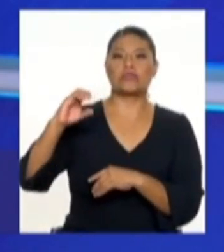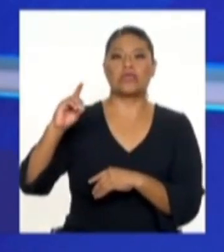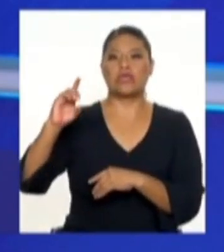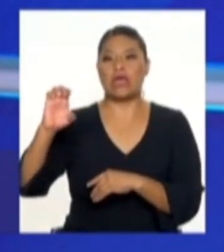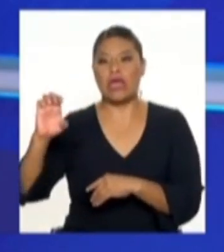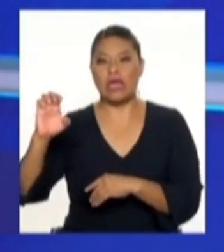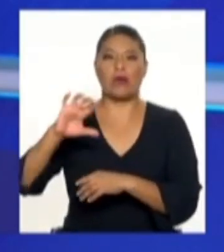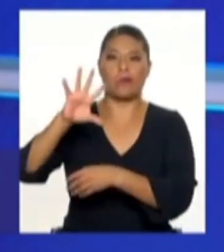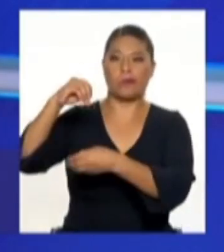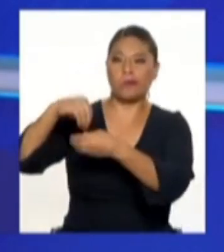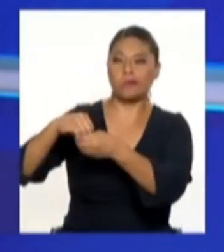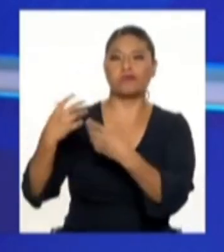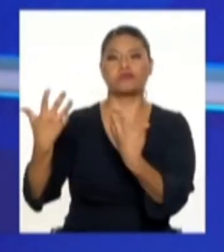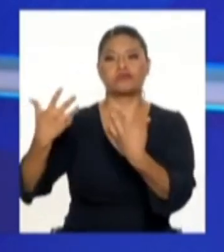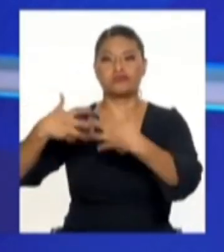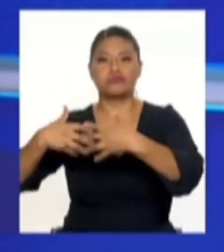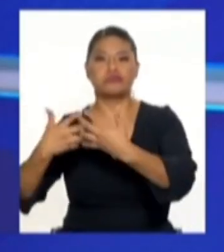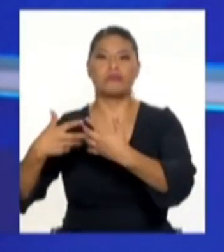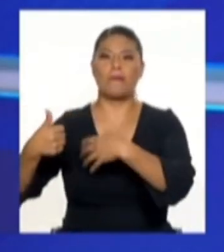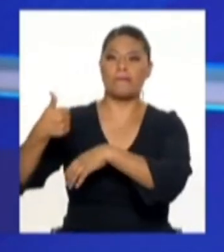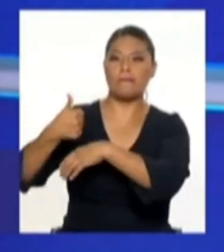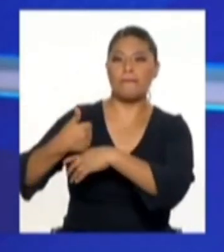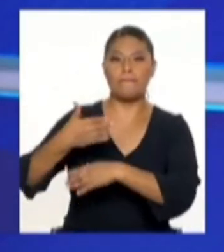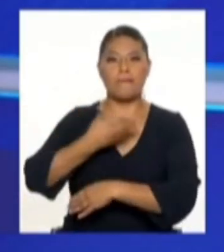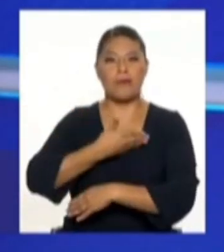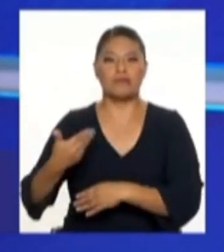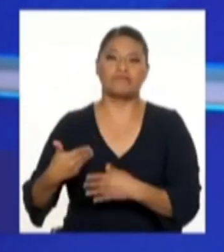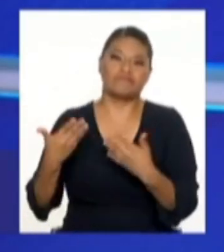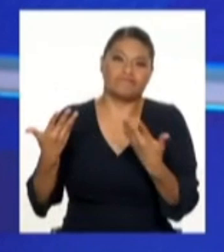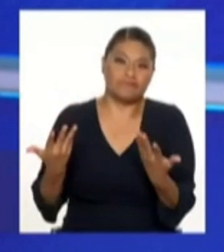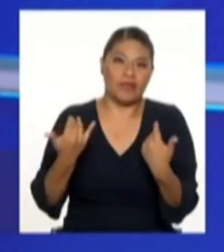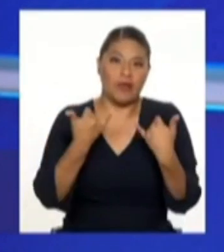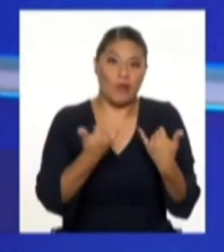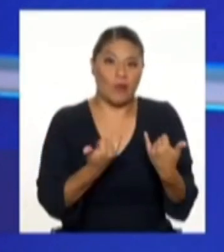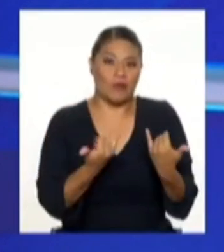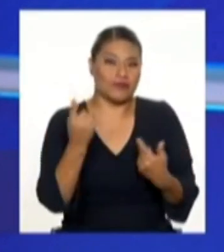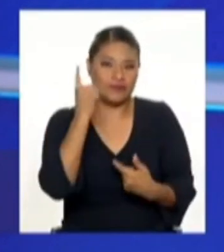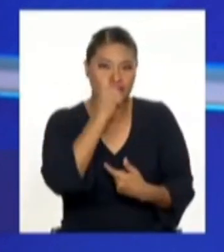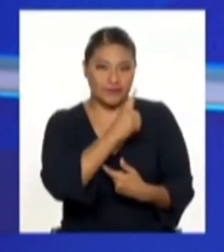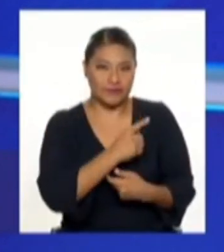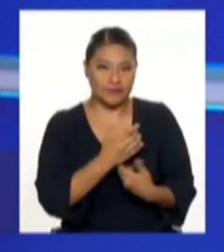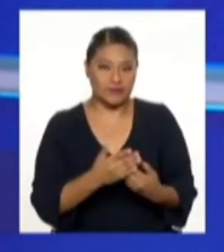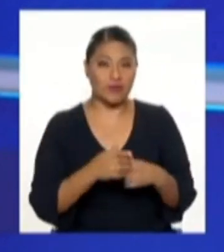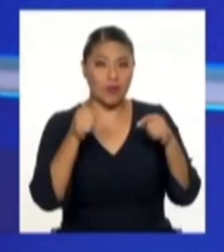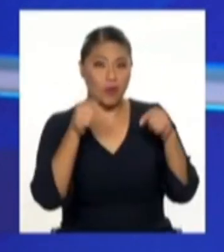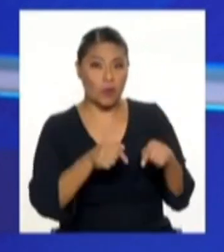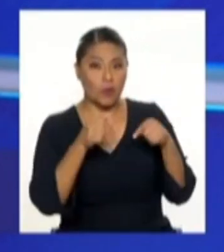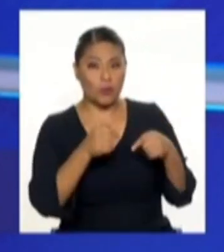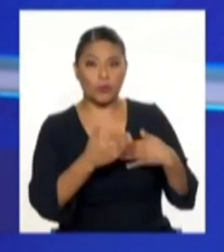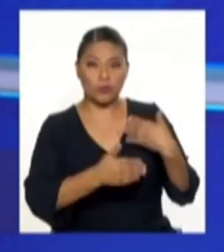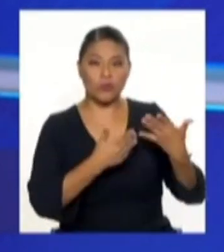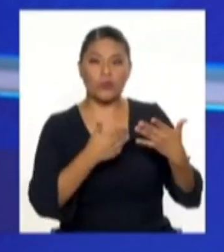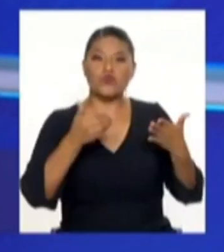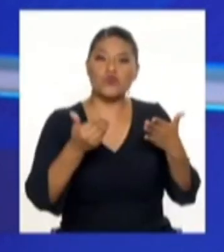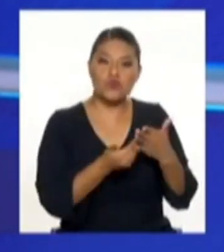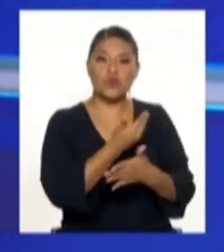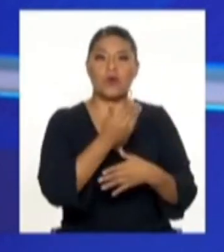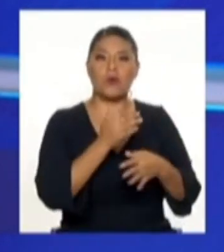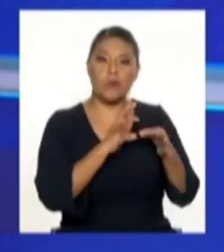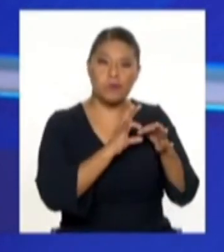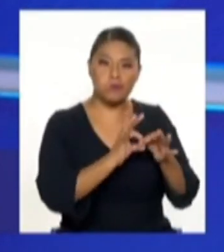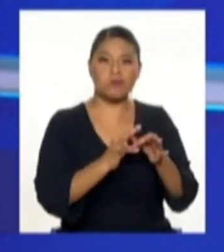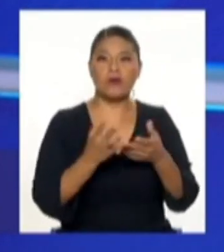competitivos, definitivamente tenemos que fortalecer. Sin embargo, nosotros al tener un nodo articulador